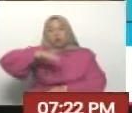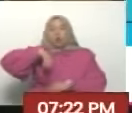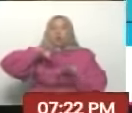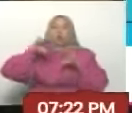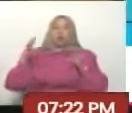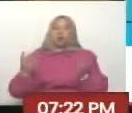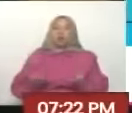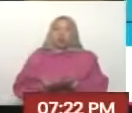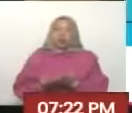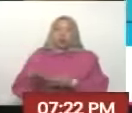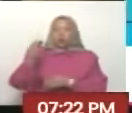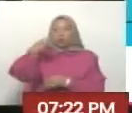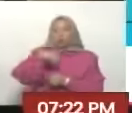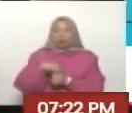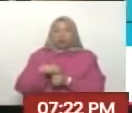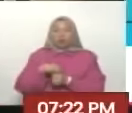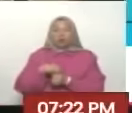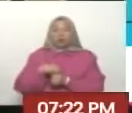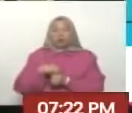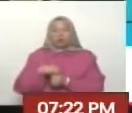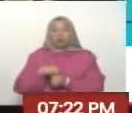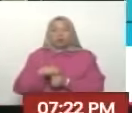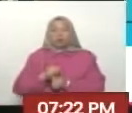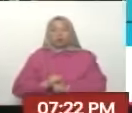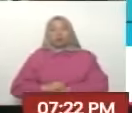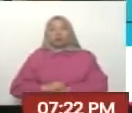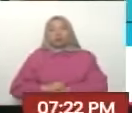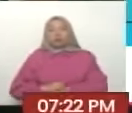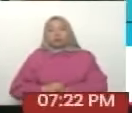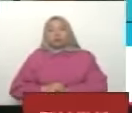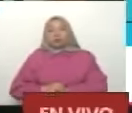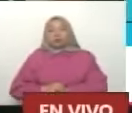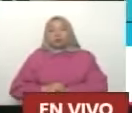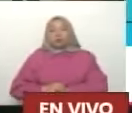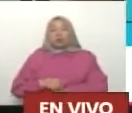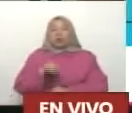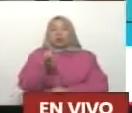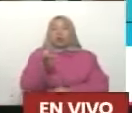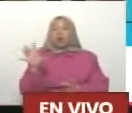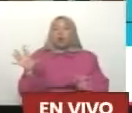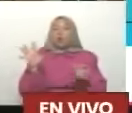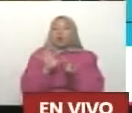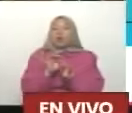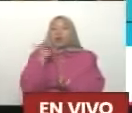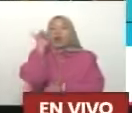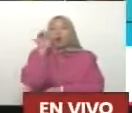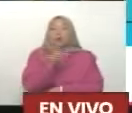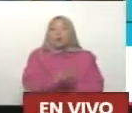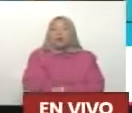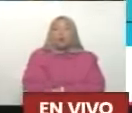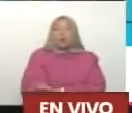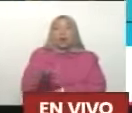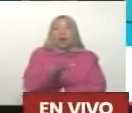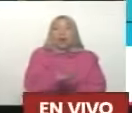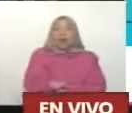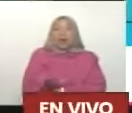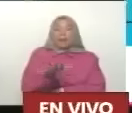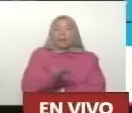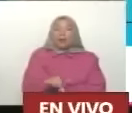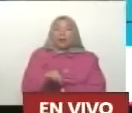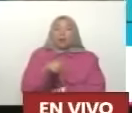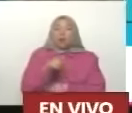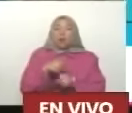incluyente bajo la consigna vietnamita unir a todo el que pueda ser unido por una